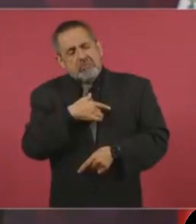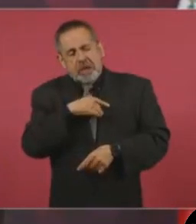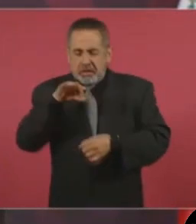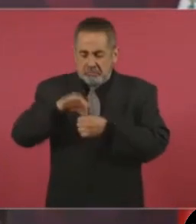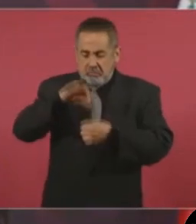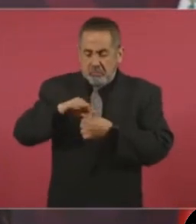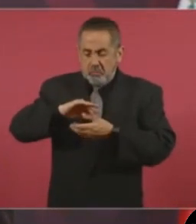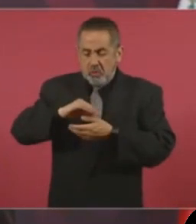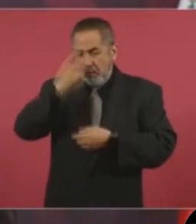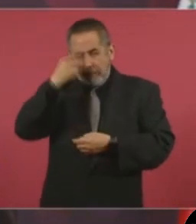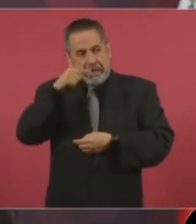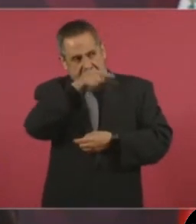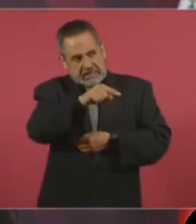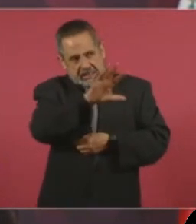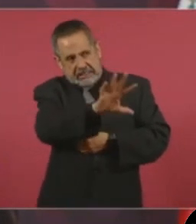ministros